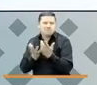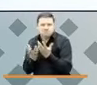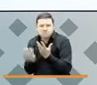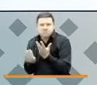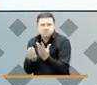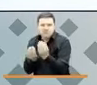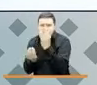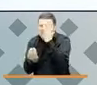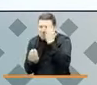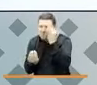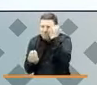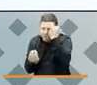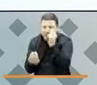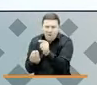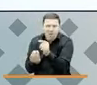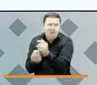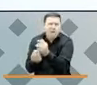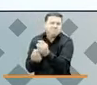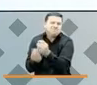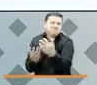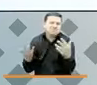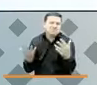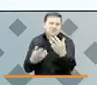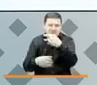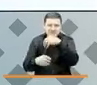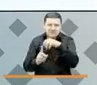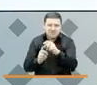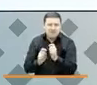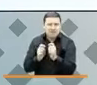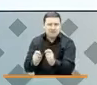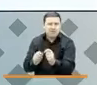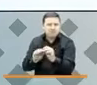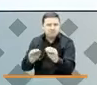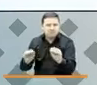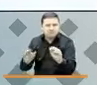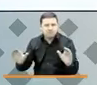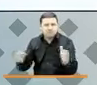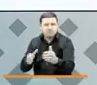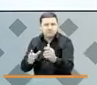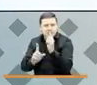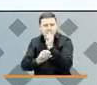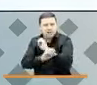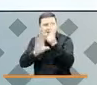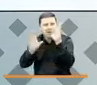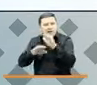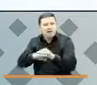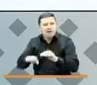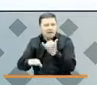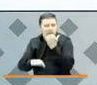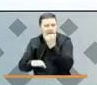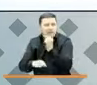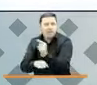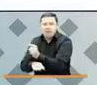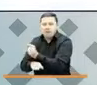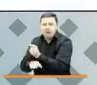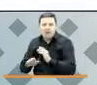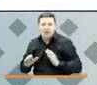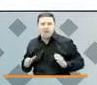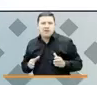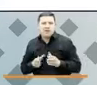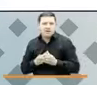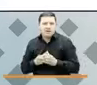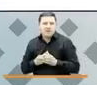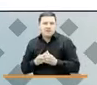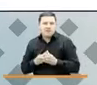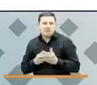pedagógicas, entre otras, que contribuyan al establecer y esclarecer las causas tales de los